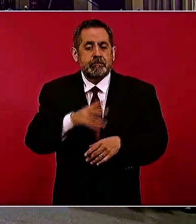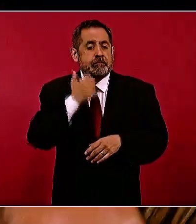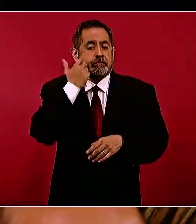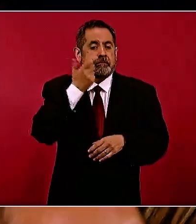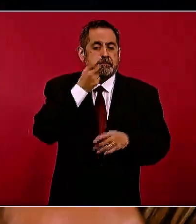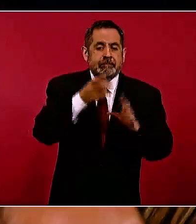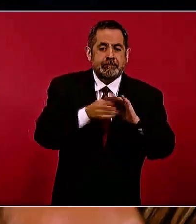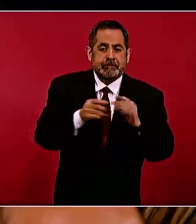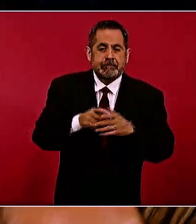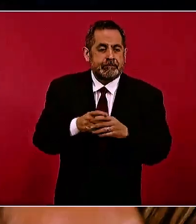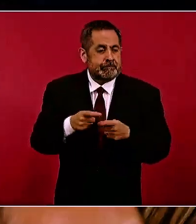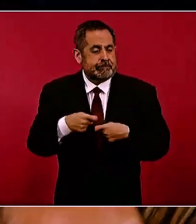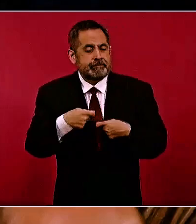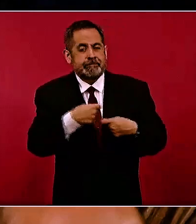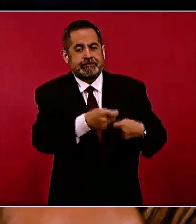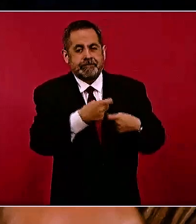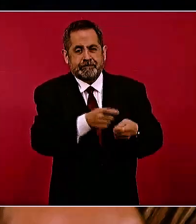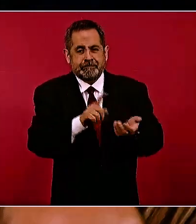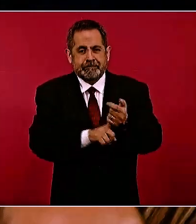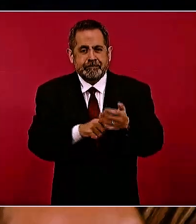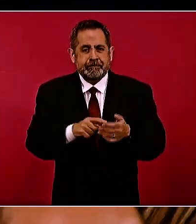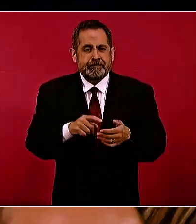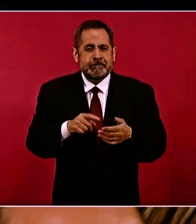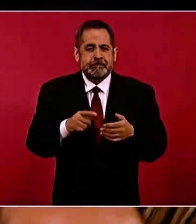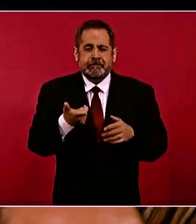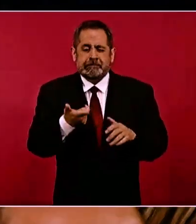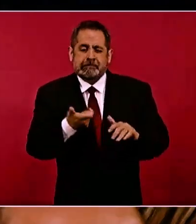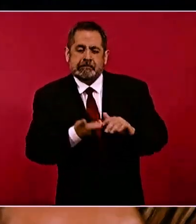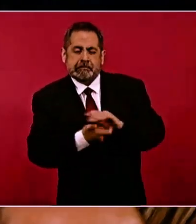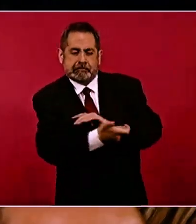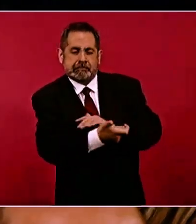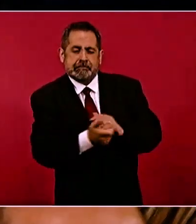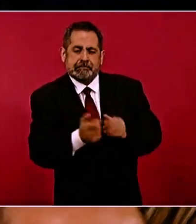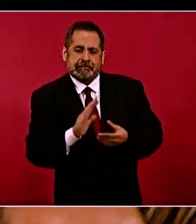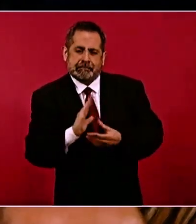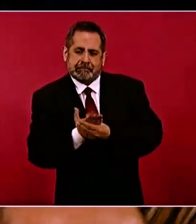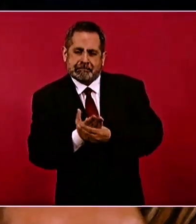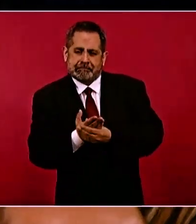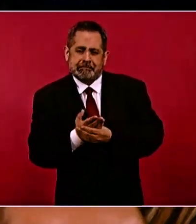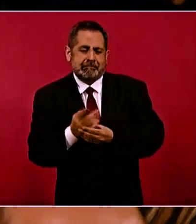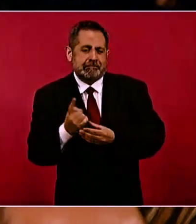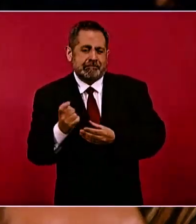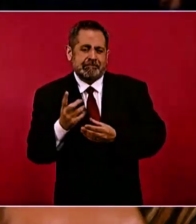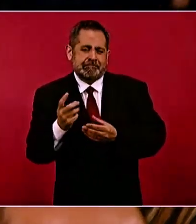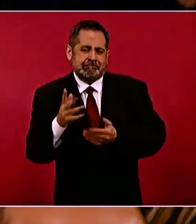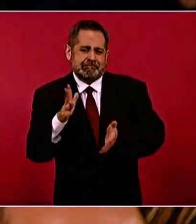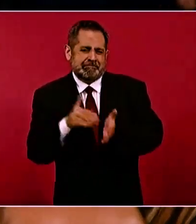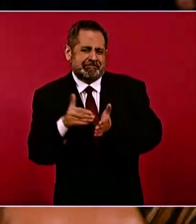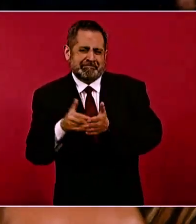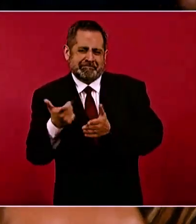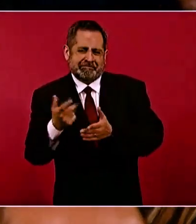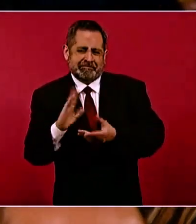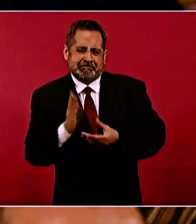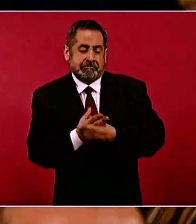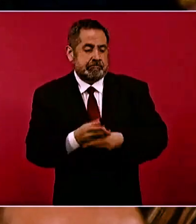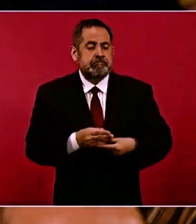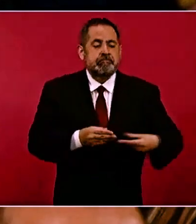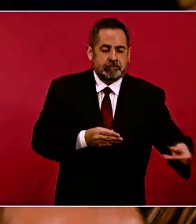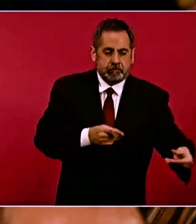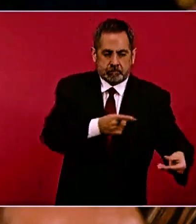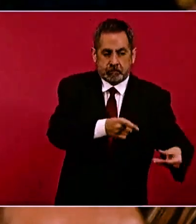entrega a los reporteros de la fuente con dinero, con algunos cientos o tal vez miles de pesos, para